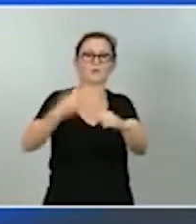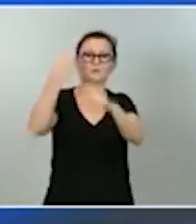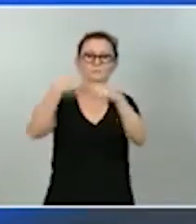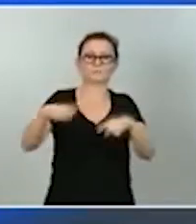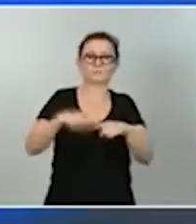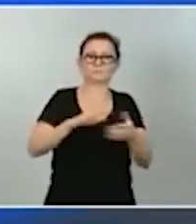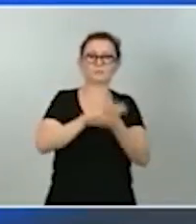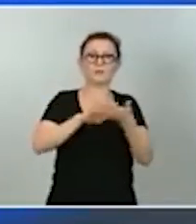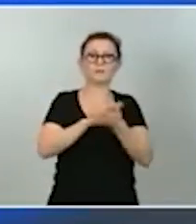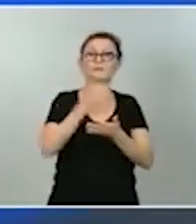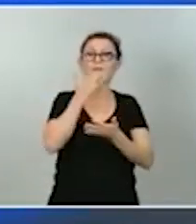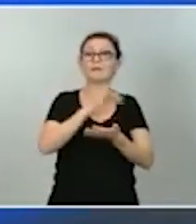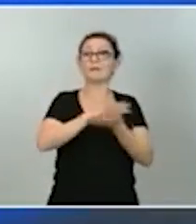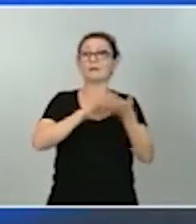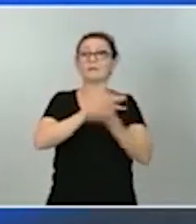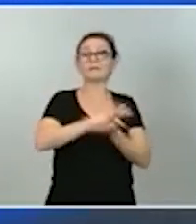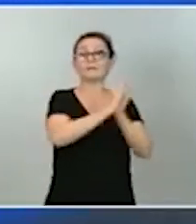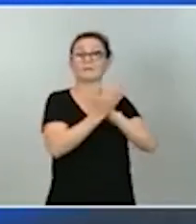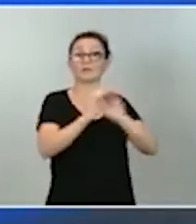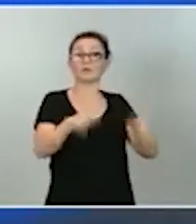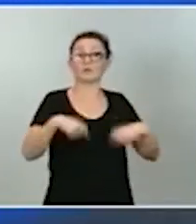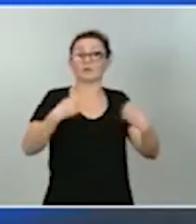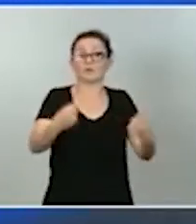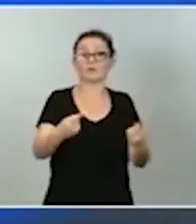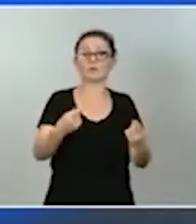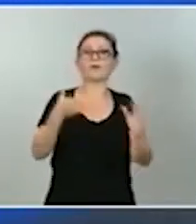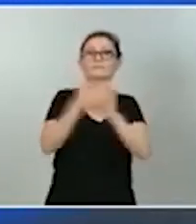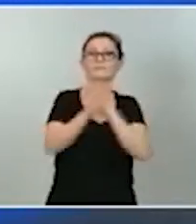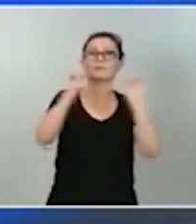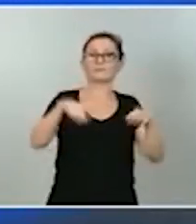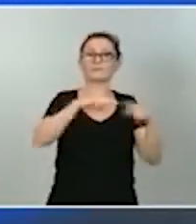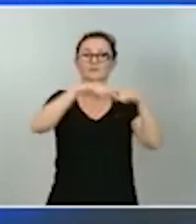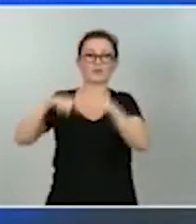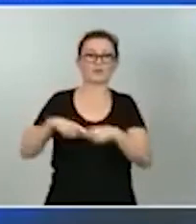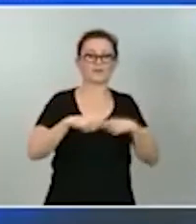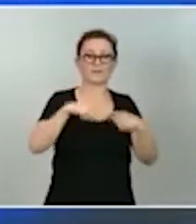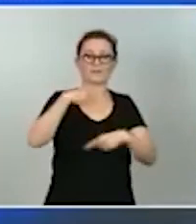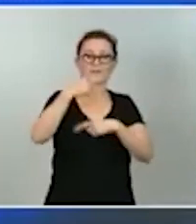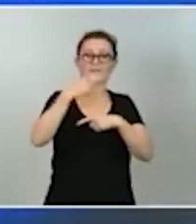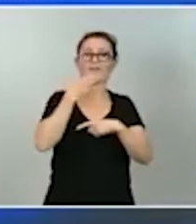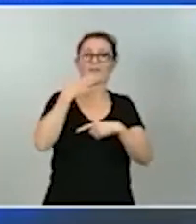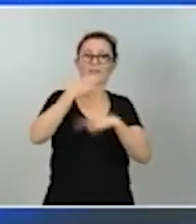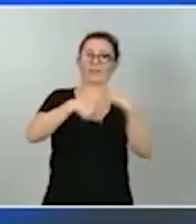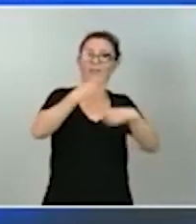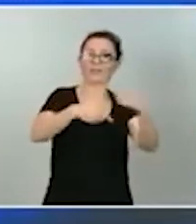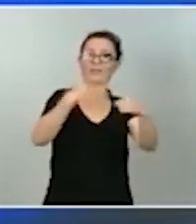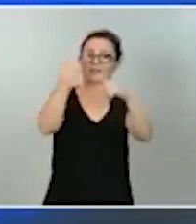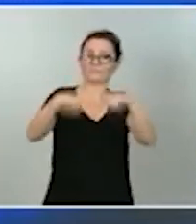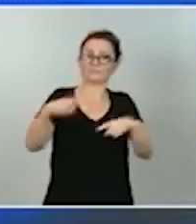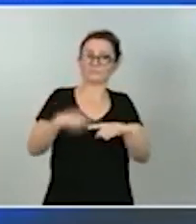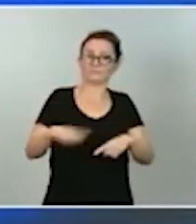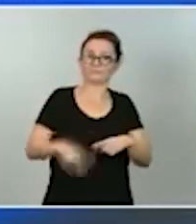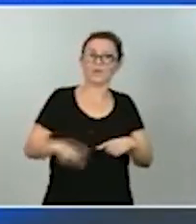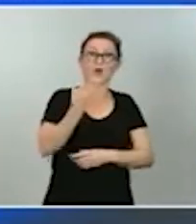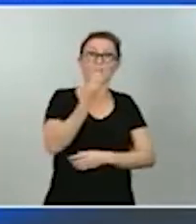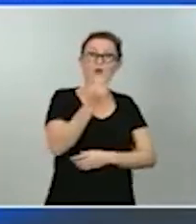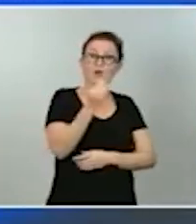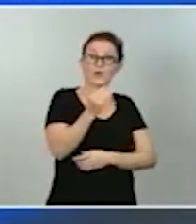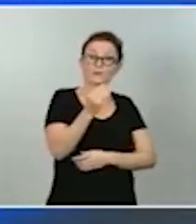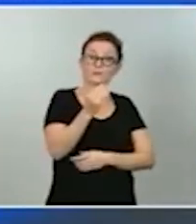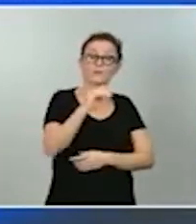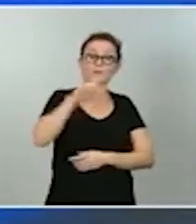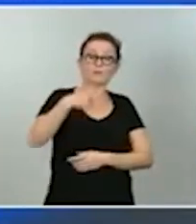ecológica, estamos hablando de esa solidaridad intergeneracional para con aquellos jóvenes que heredarán nuestro país y que esperamos